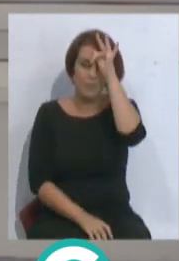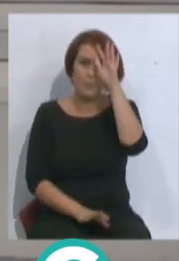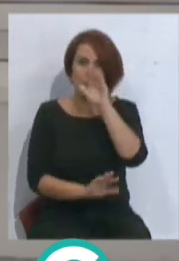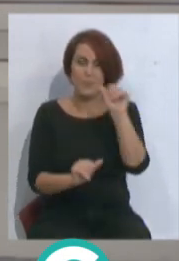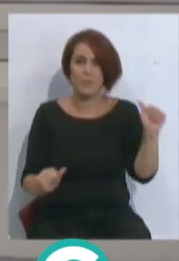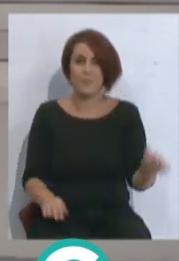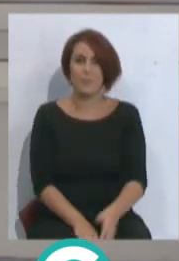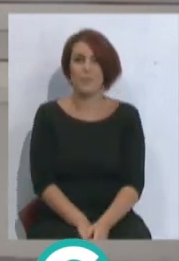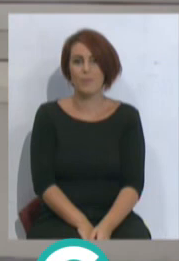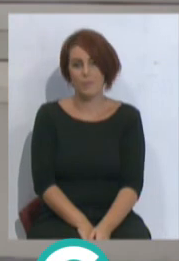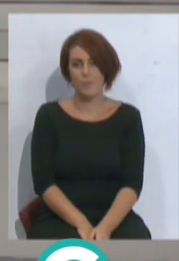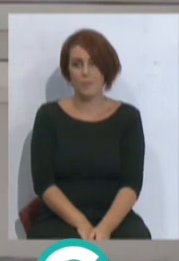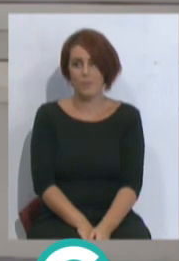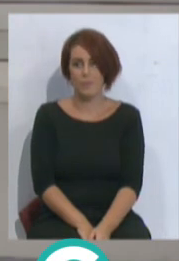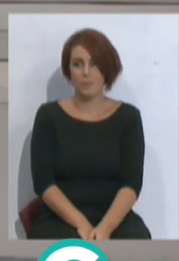de semana. Hasta luego.